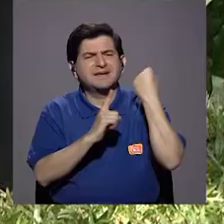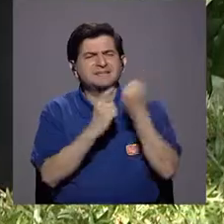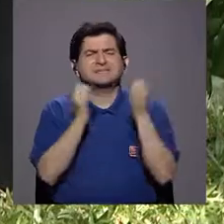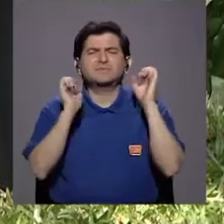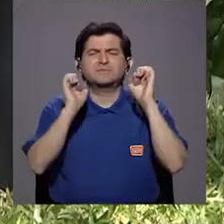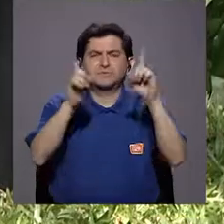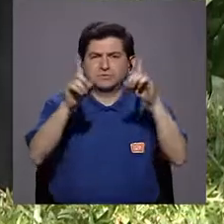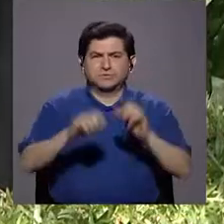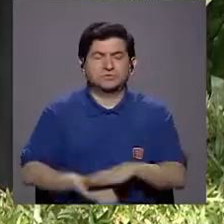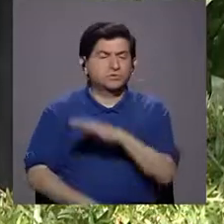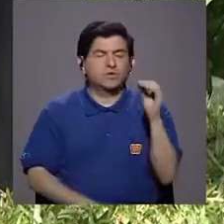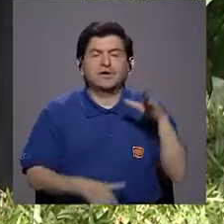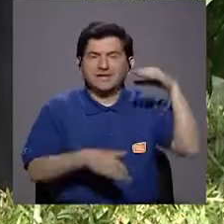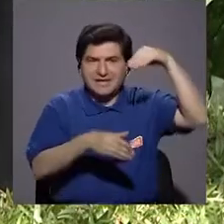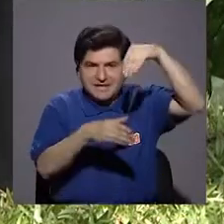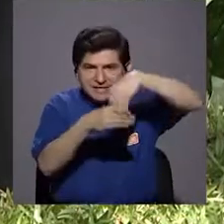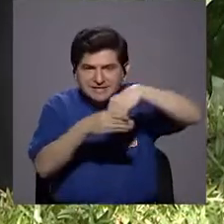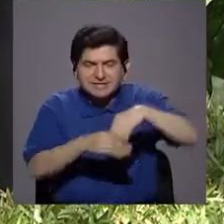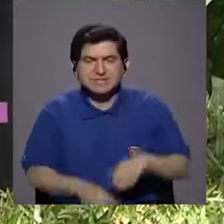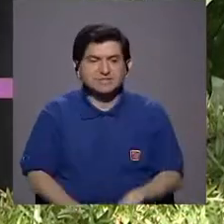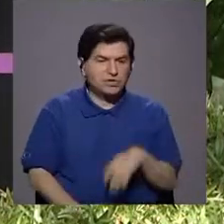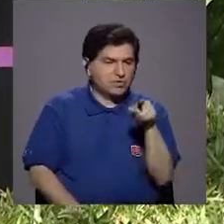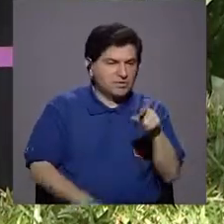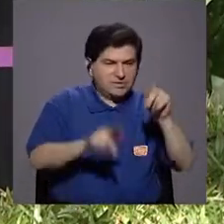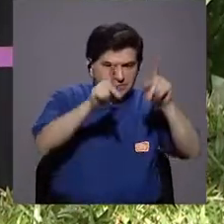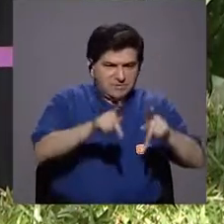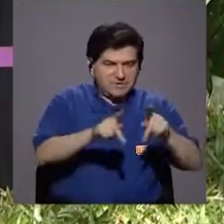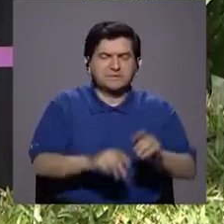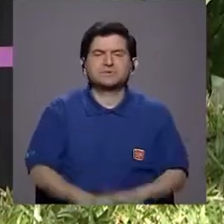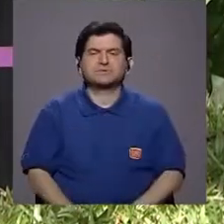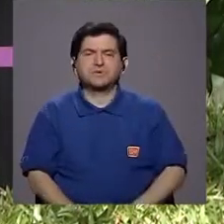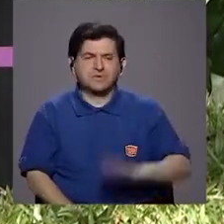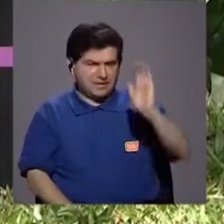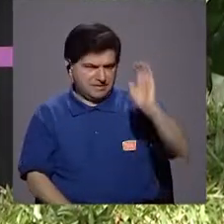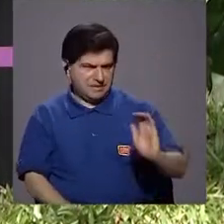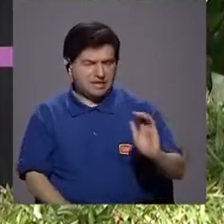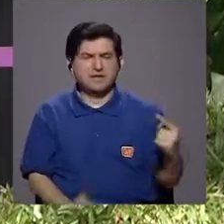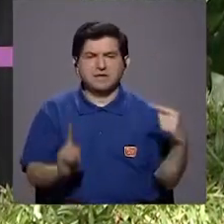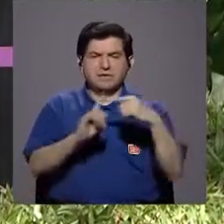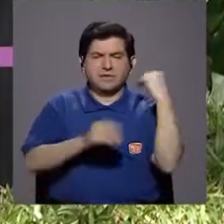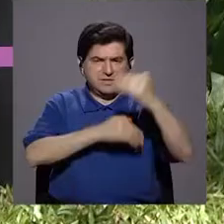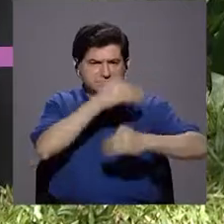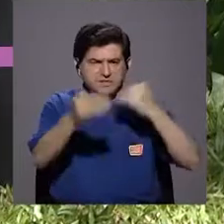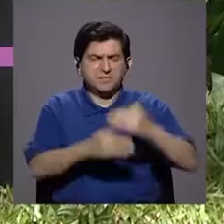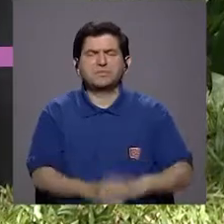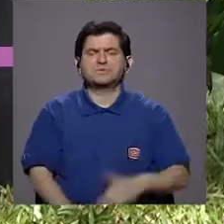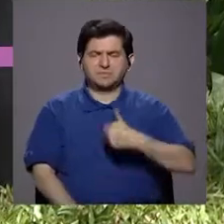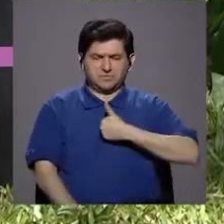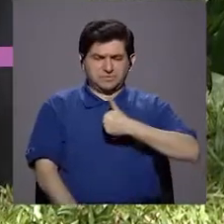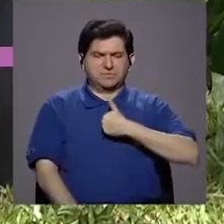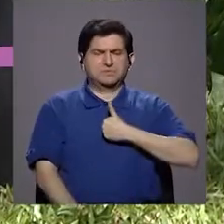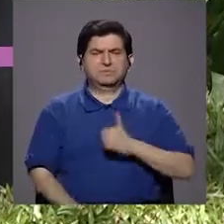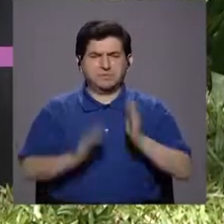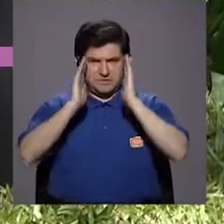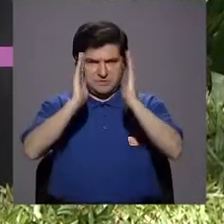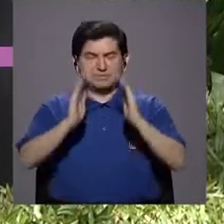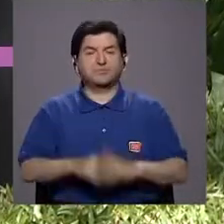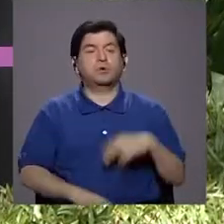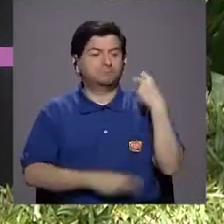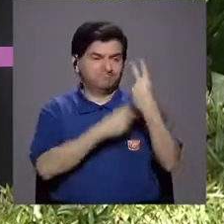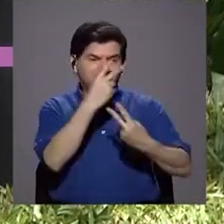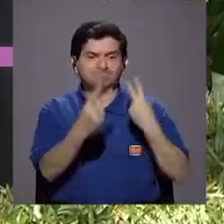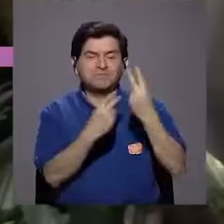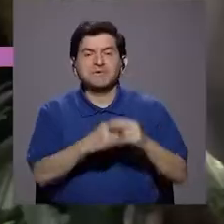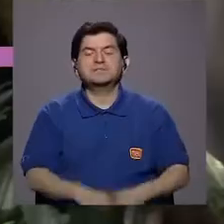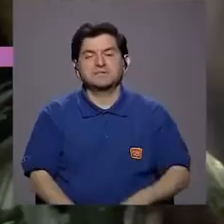de educación y de inserción de ese paciente desde pequeño a ese proceso de autocuidado y definitivamente es visitando un